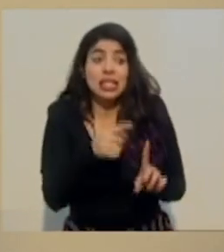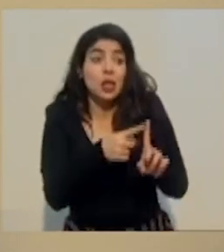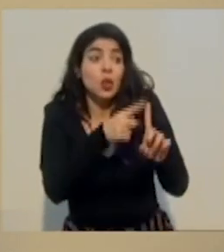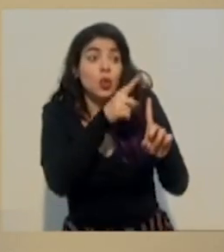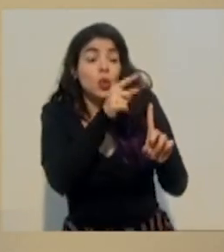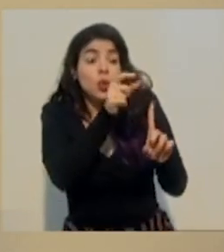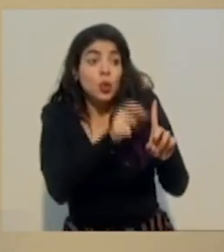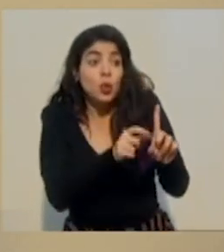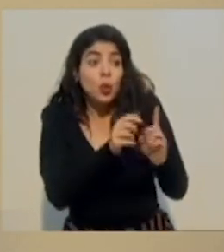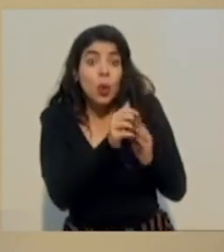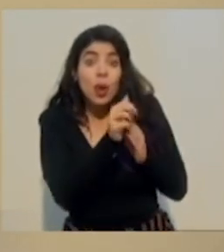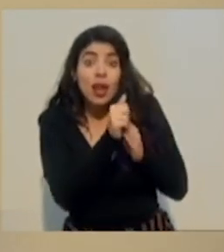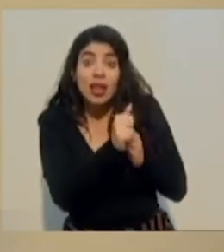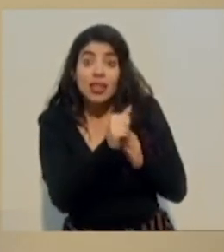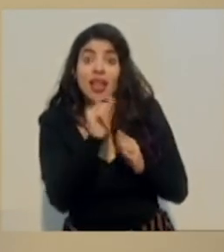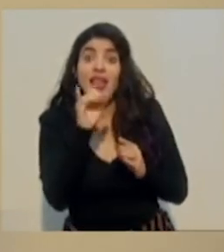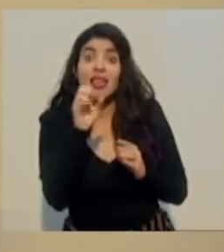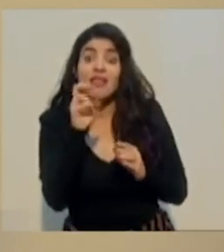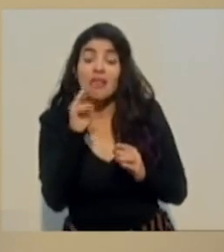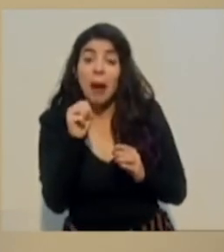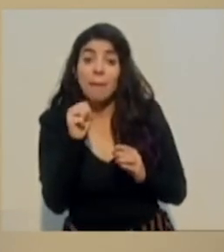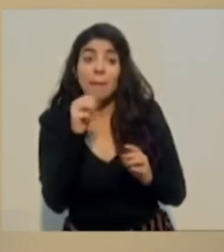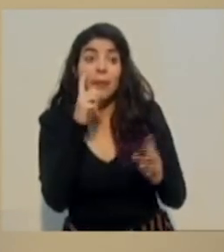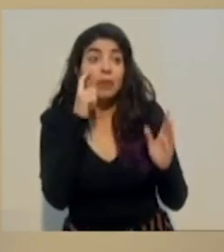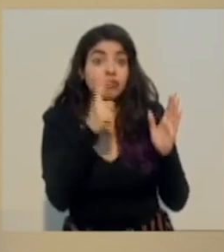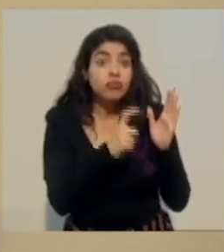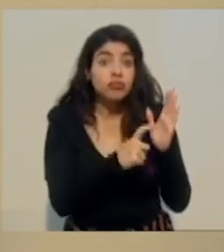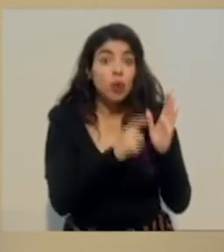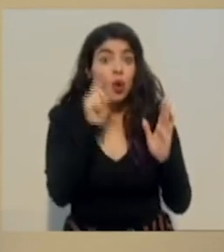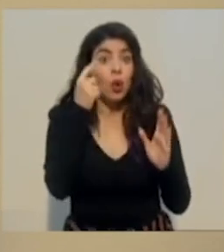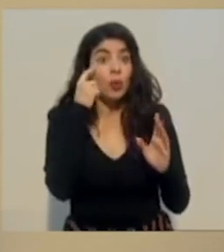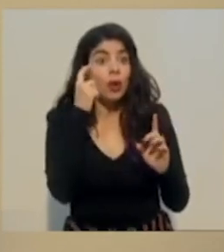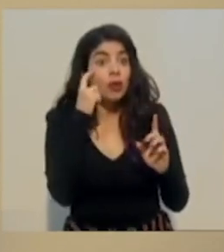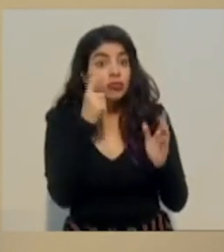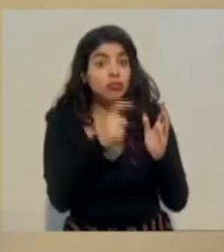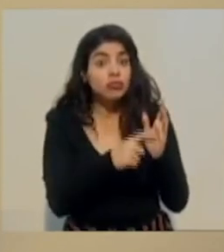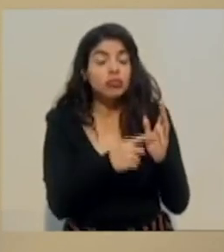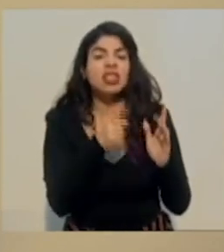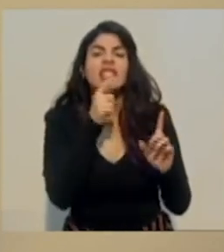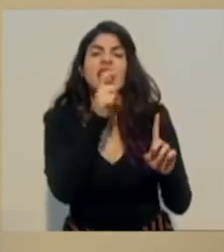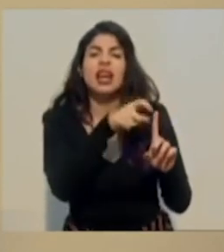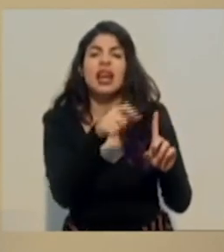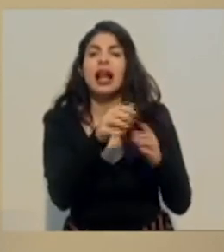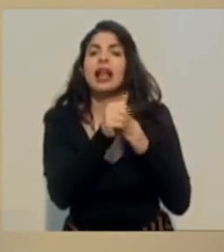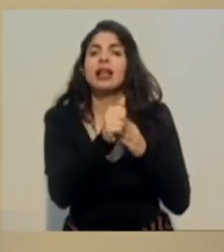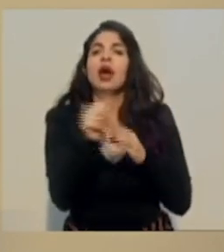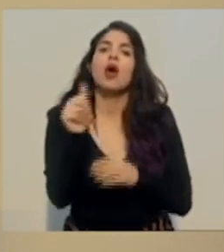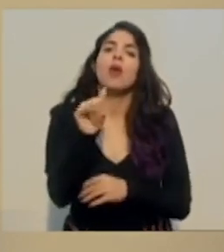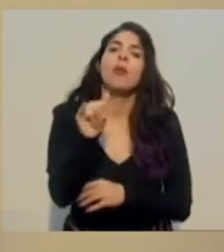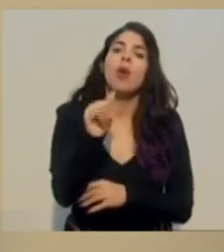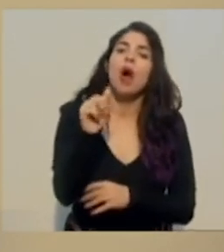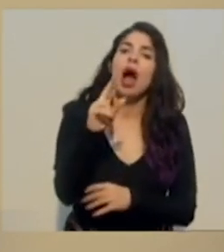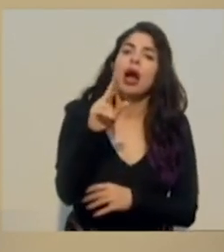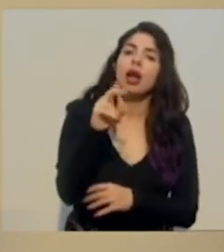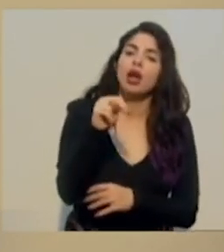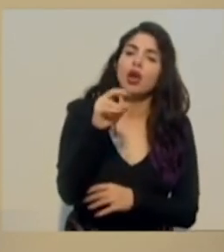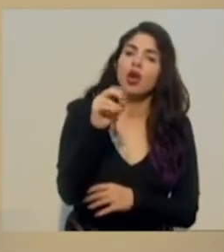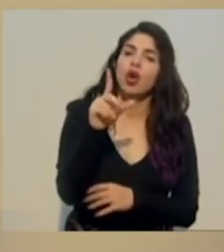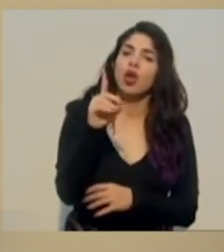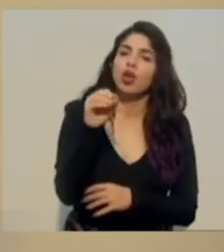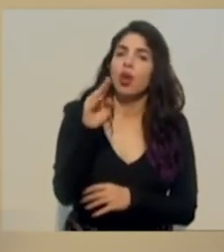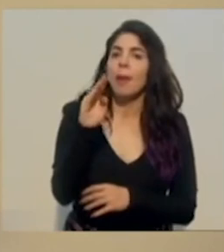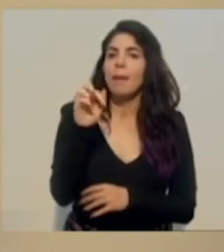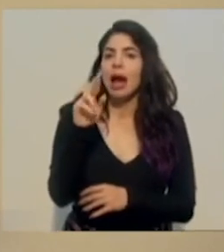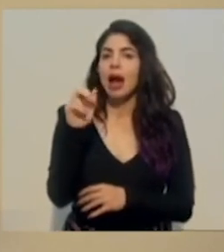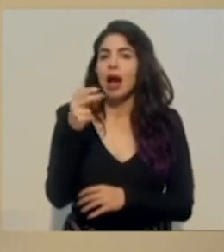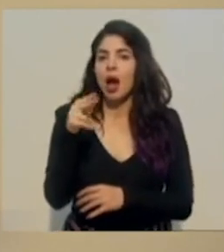desde el Gobierno Central, son los liderazgos como los de don Arnoldo Barahona. La UNGEL y la NAE,